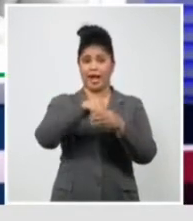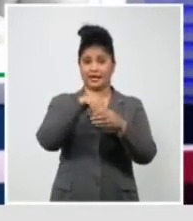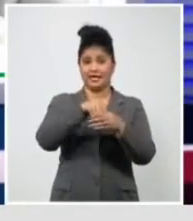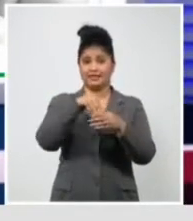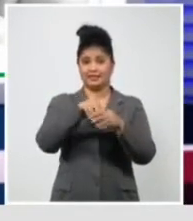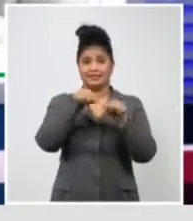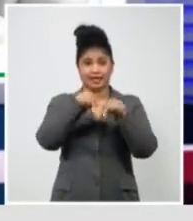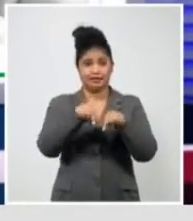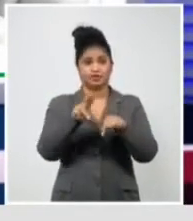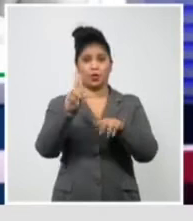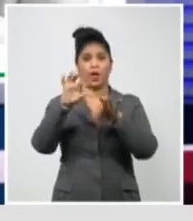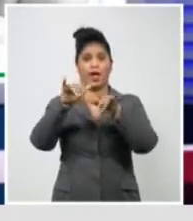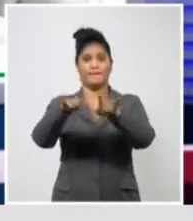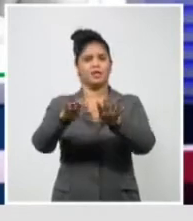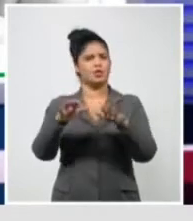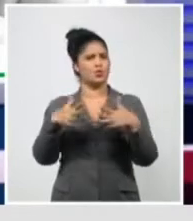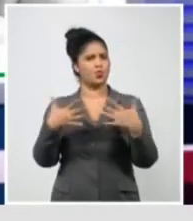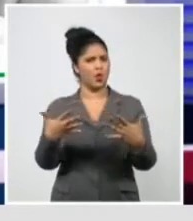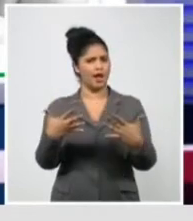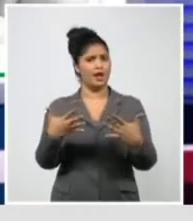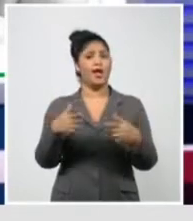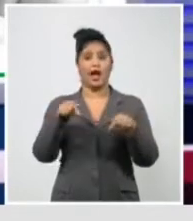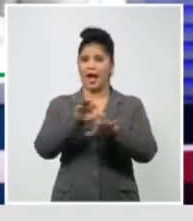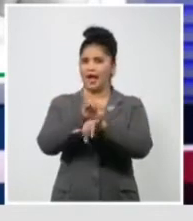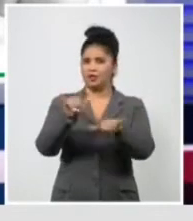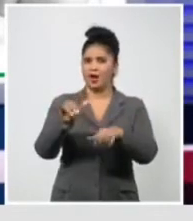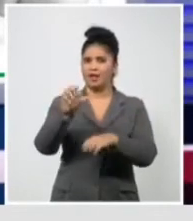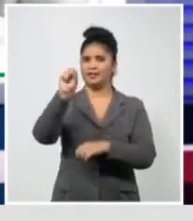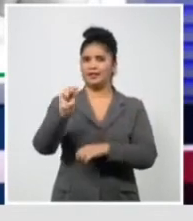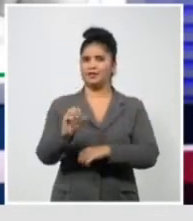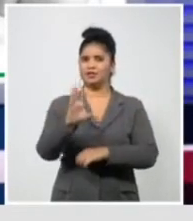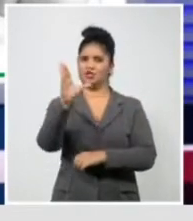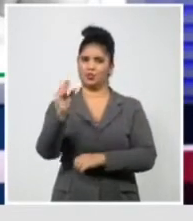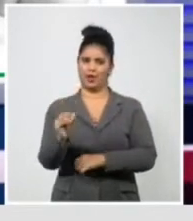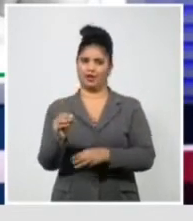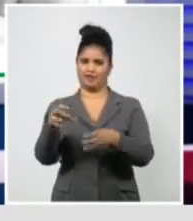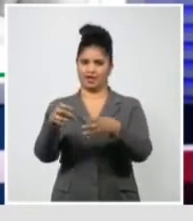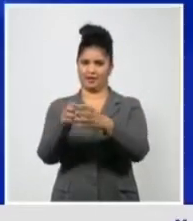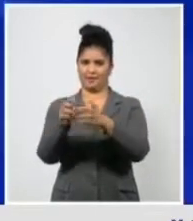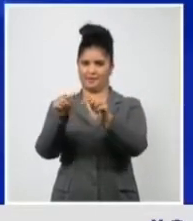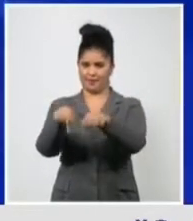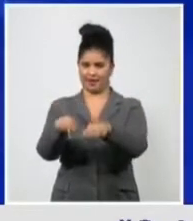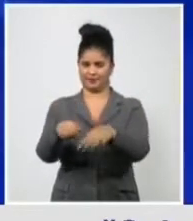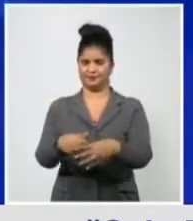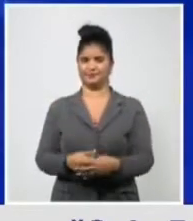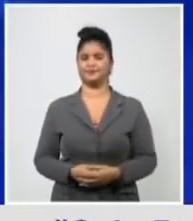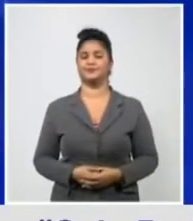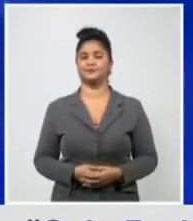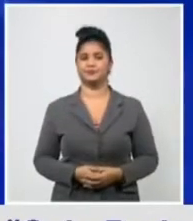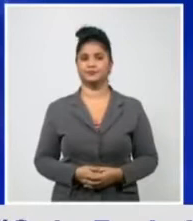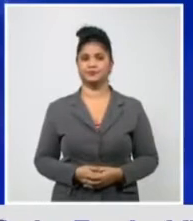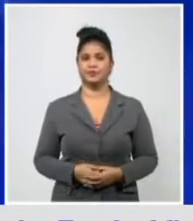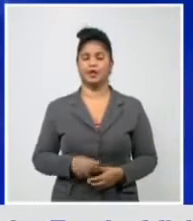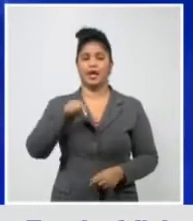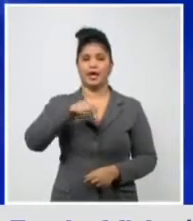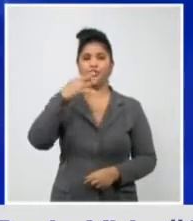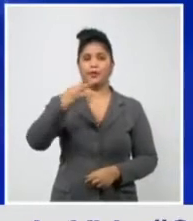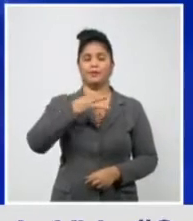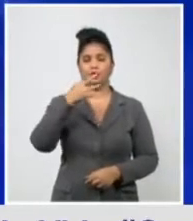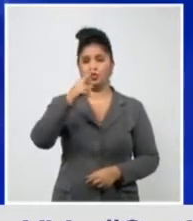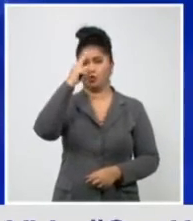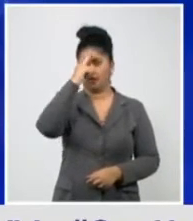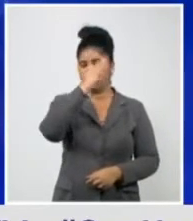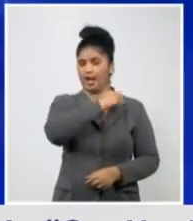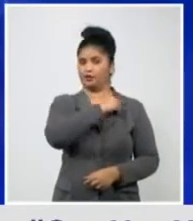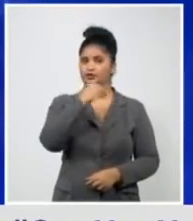lo ha explicado aquí la experta, la doctora EFA del Centro de Investigaciones, Diagnóstico y Referencia del IPK. Ahora bien, doctora, nos llega